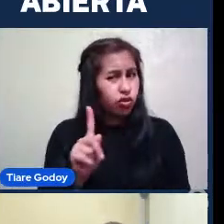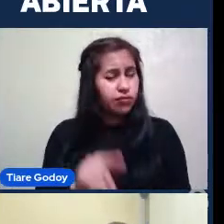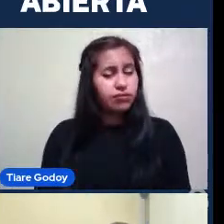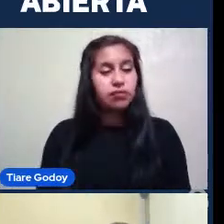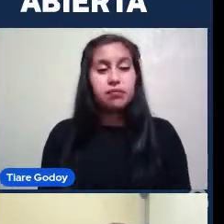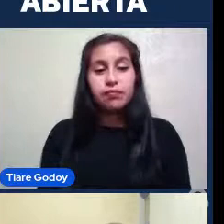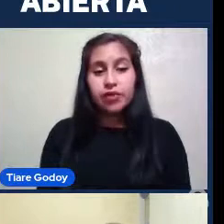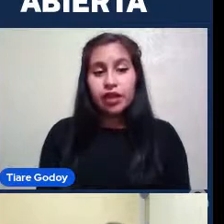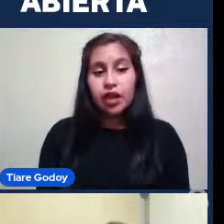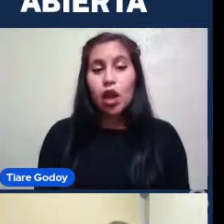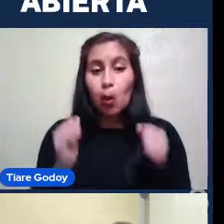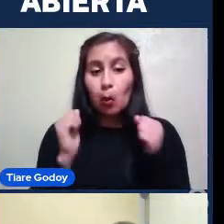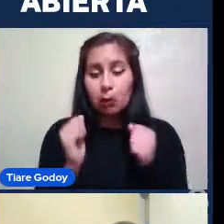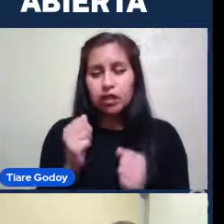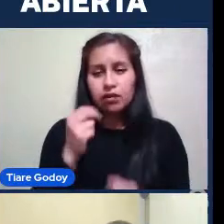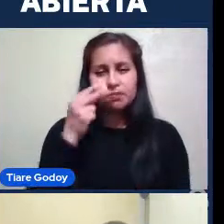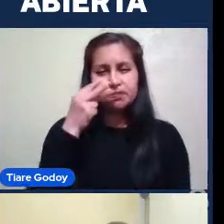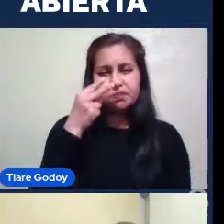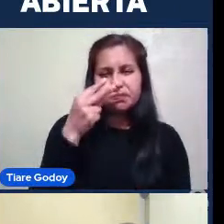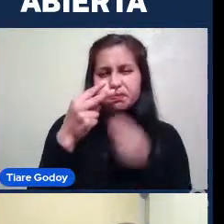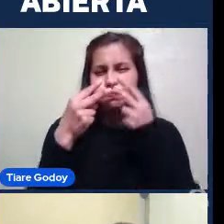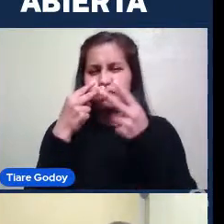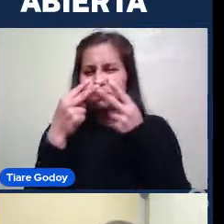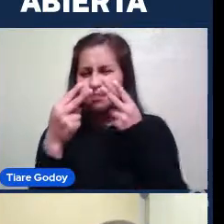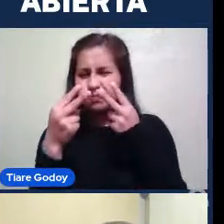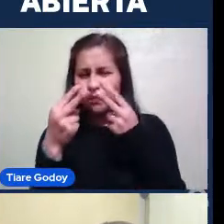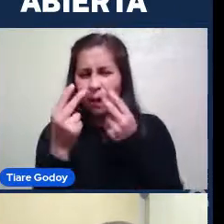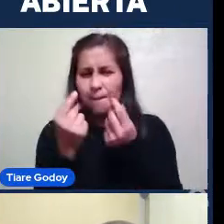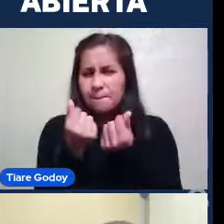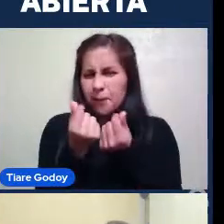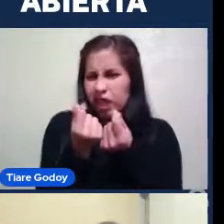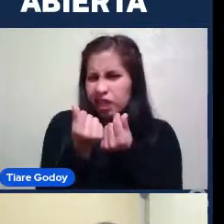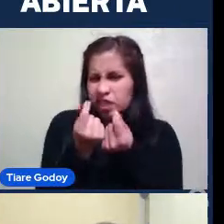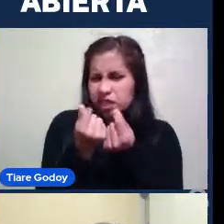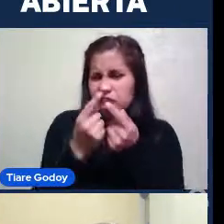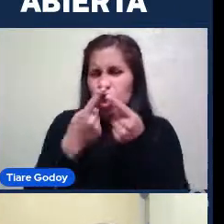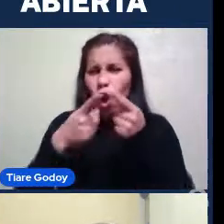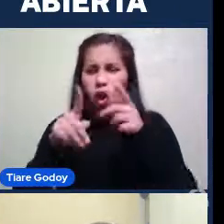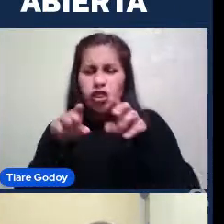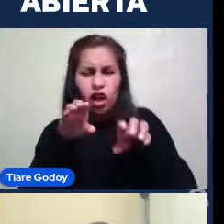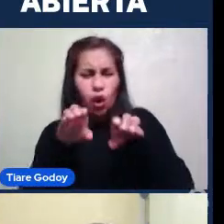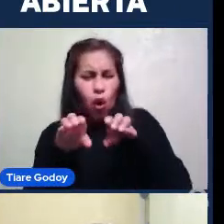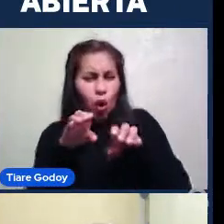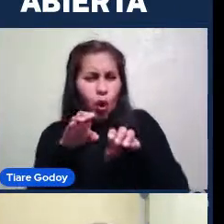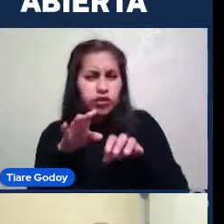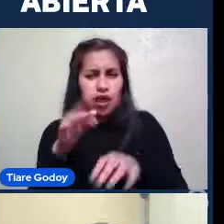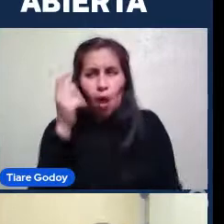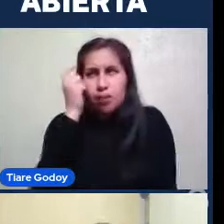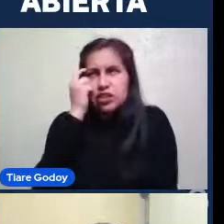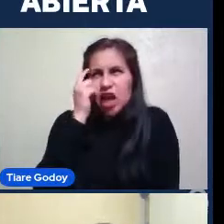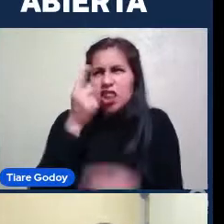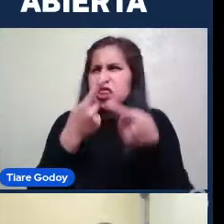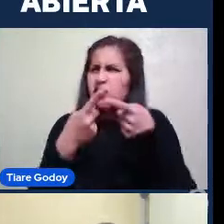Quizá pueden ir viendo en qué se parecen estos objetos entre sí o cuáles son diferentes.